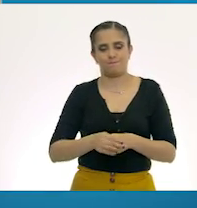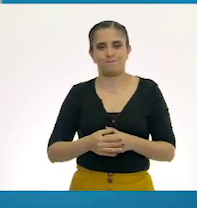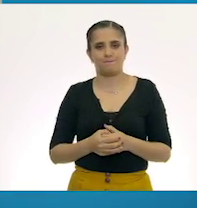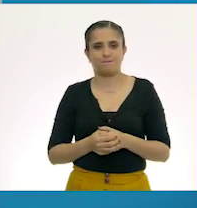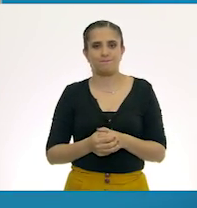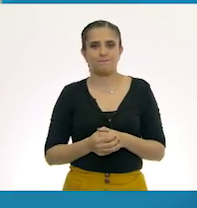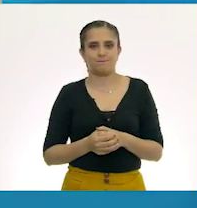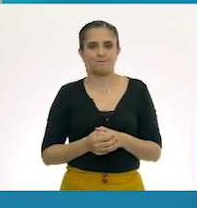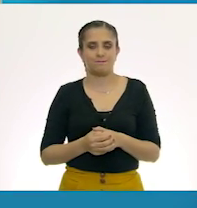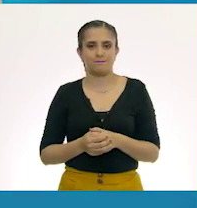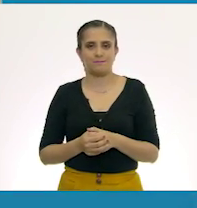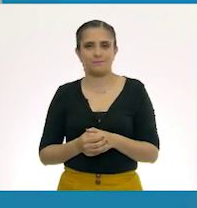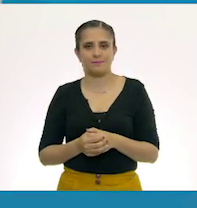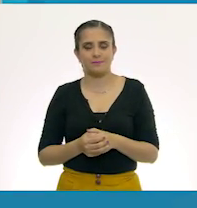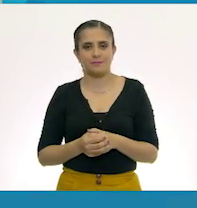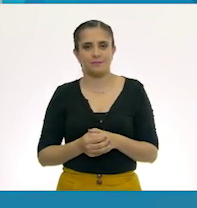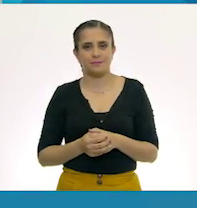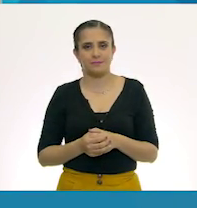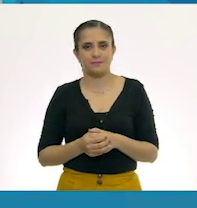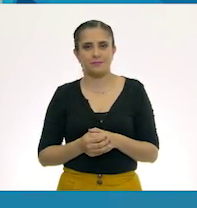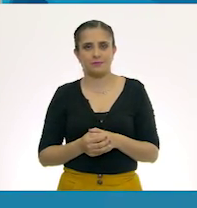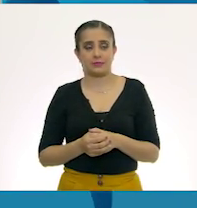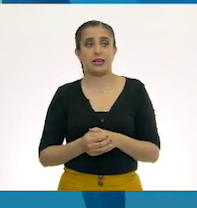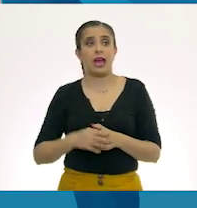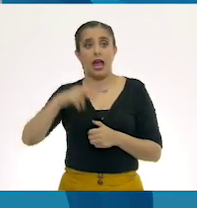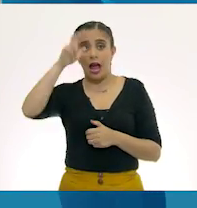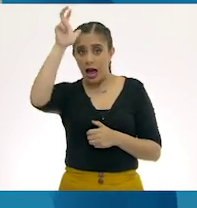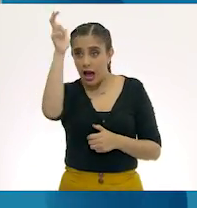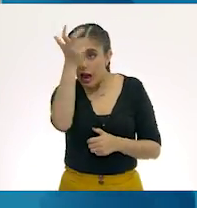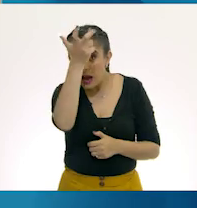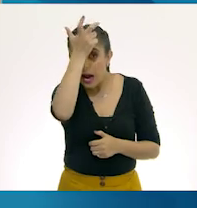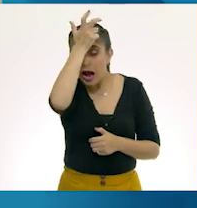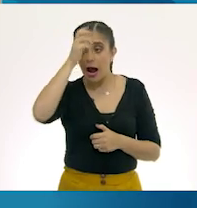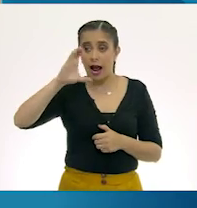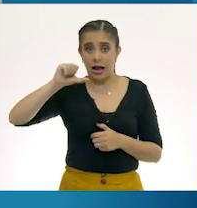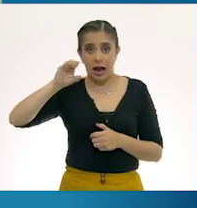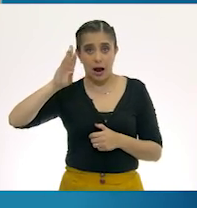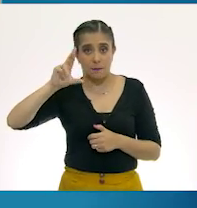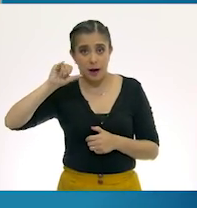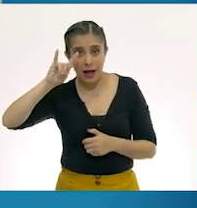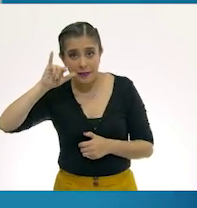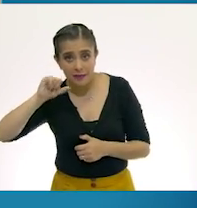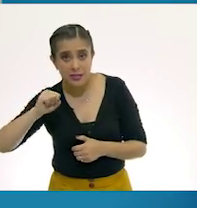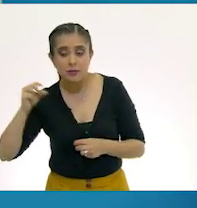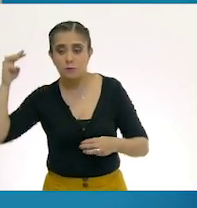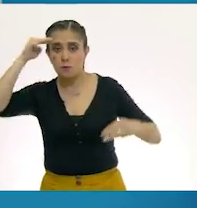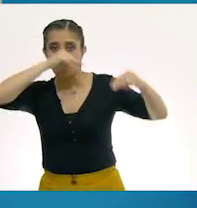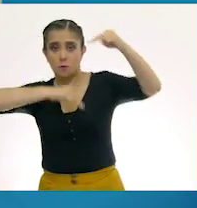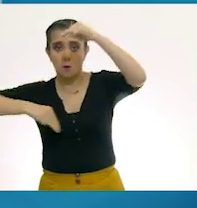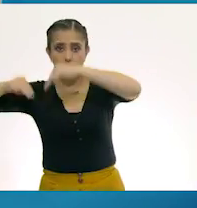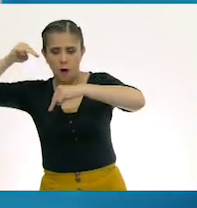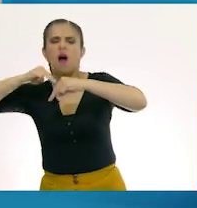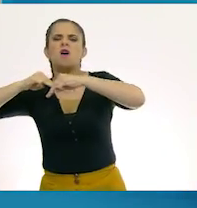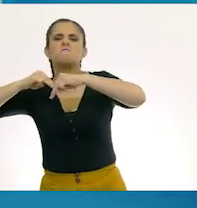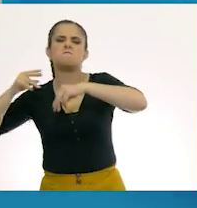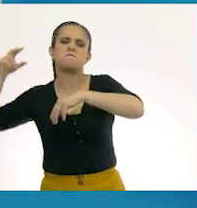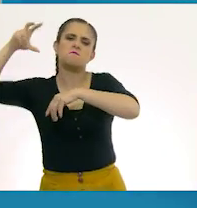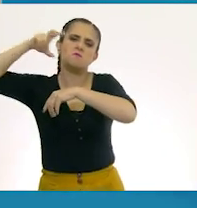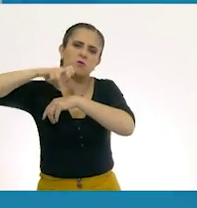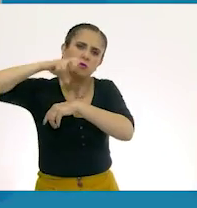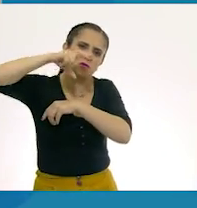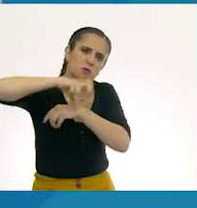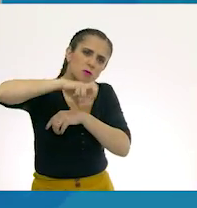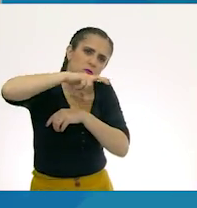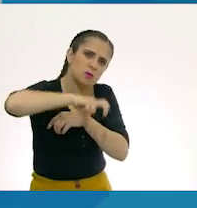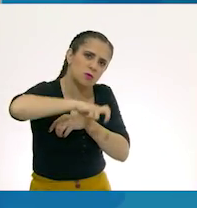carnatis. Y la cabra cabratis bajó de la peña peñatis.